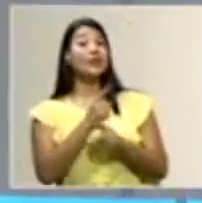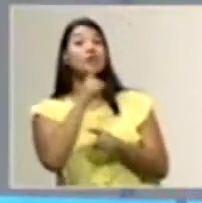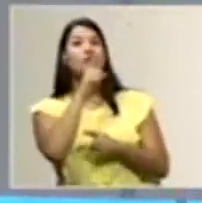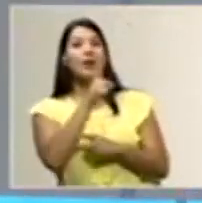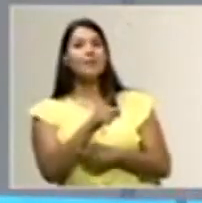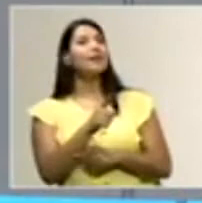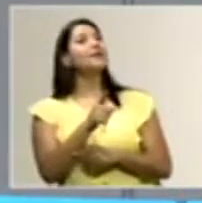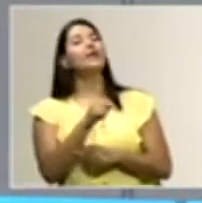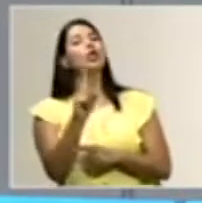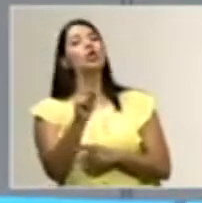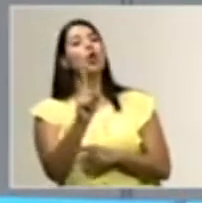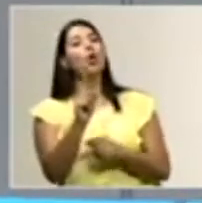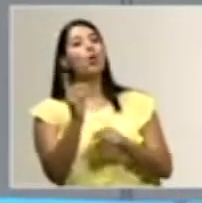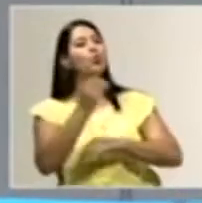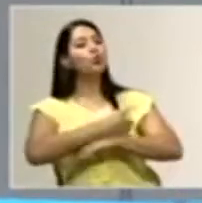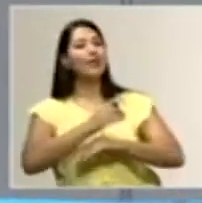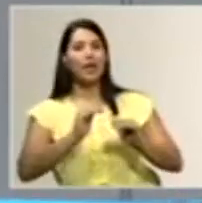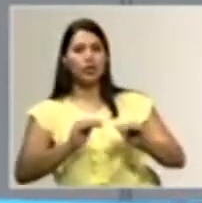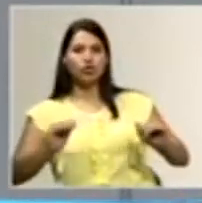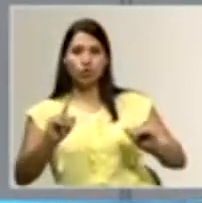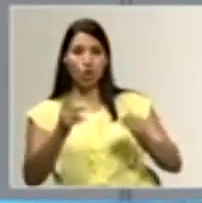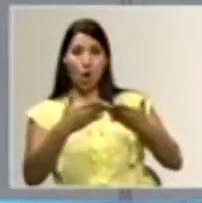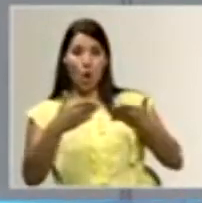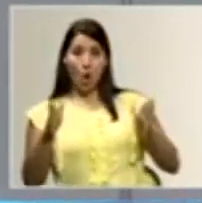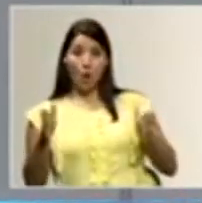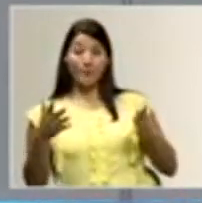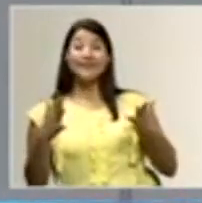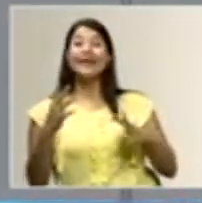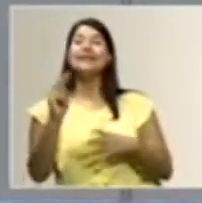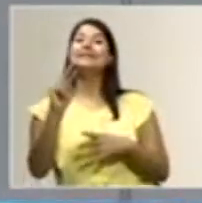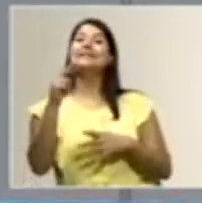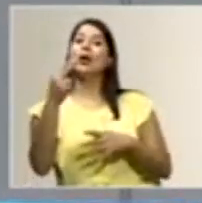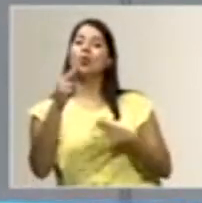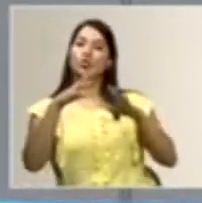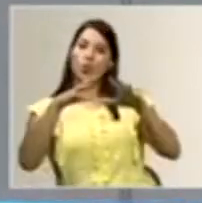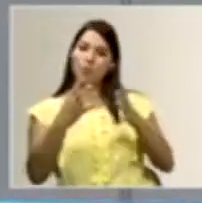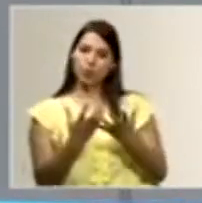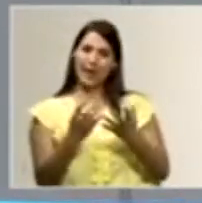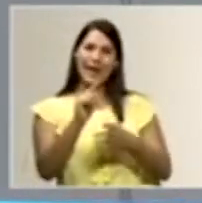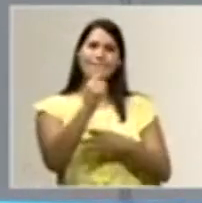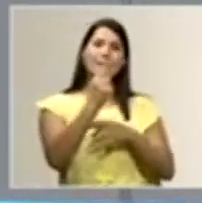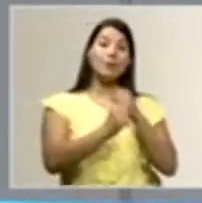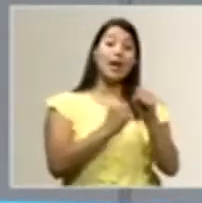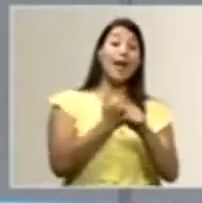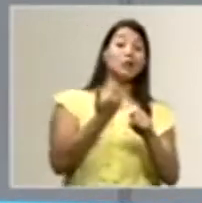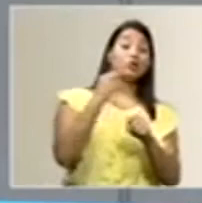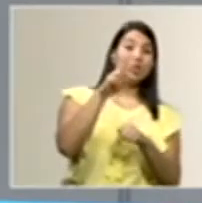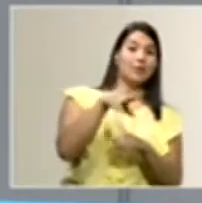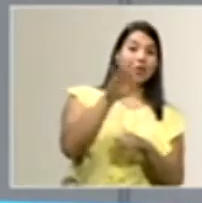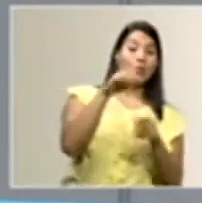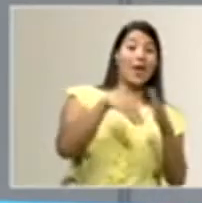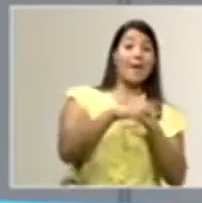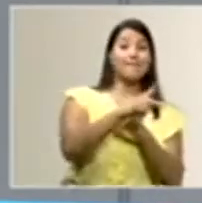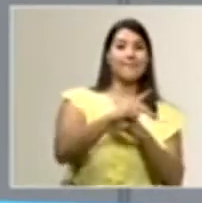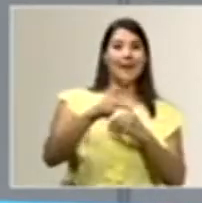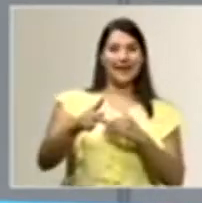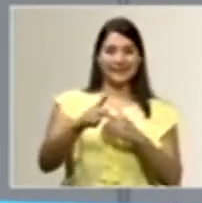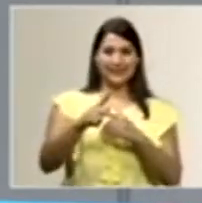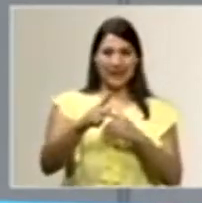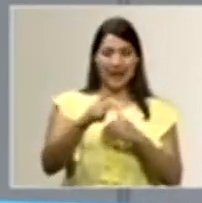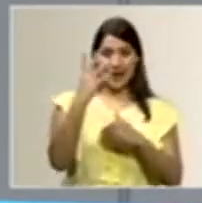Junior, fue un mundial Open, y ya este sería el segundo mundial, porque primero se realizó en el 2009, en Playa Hermosa, en el